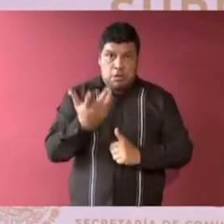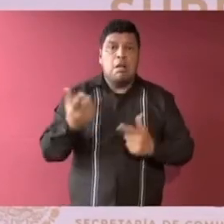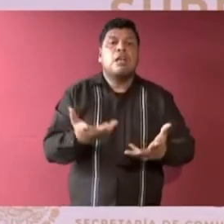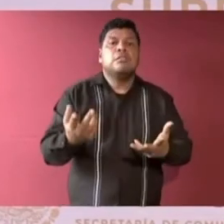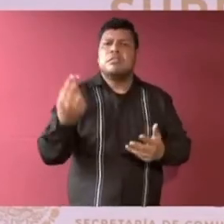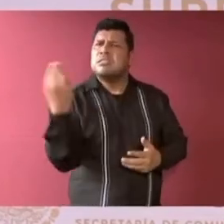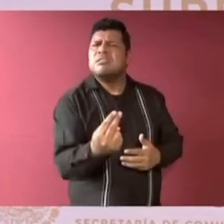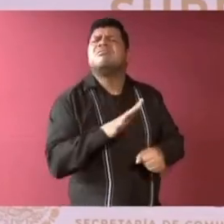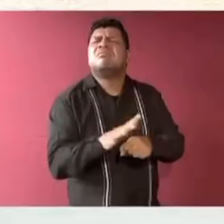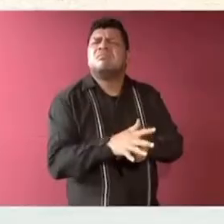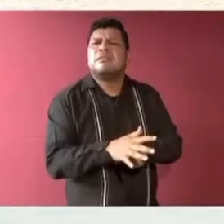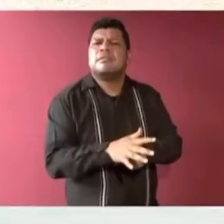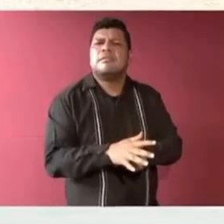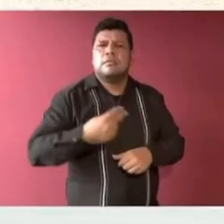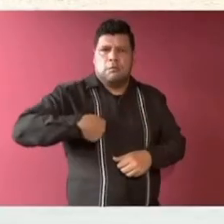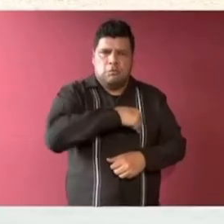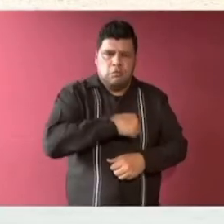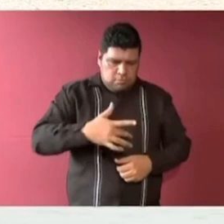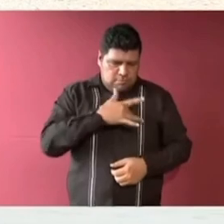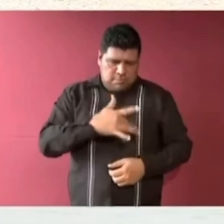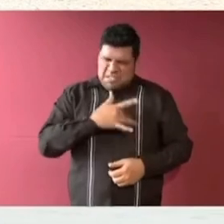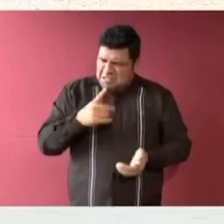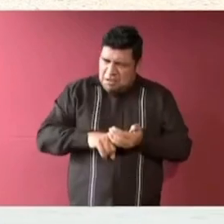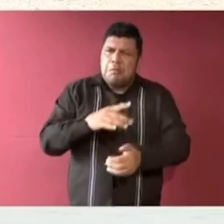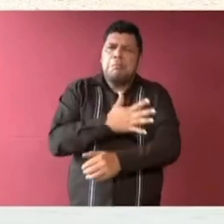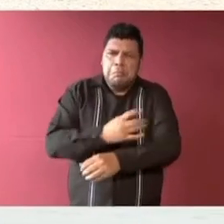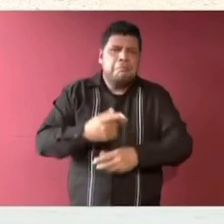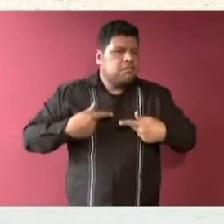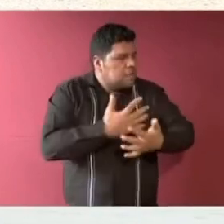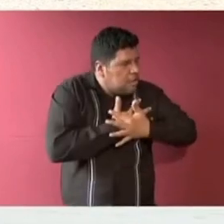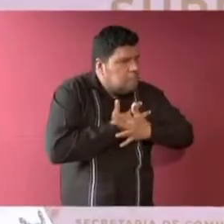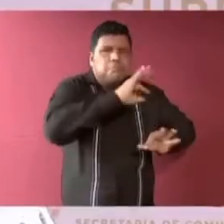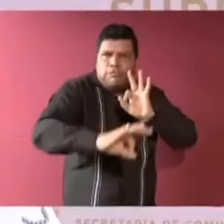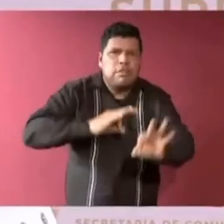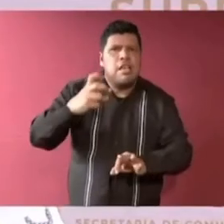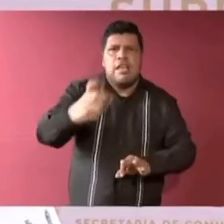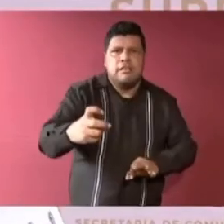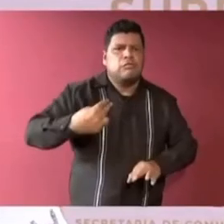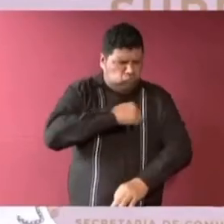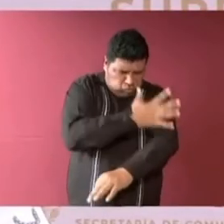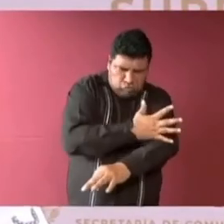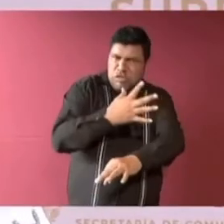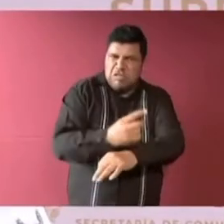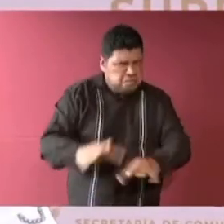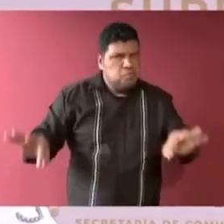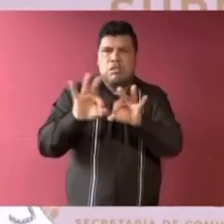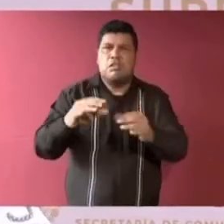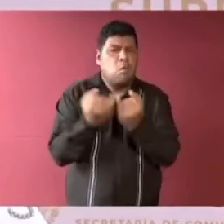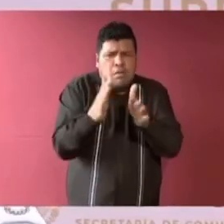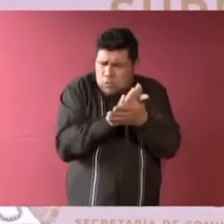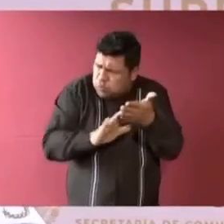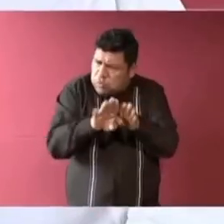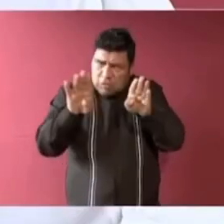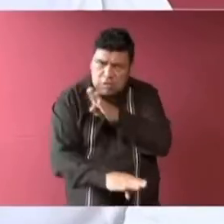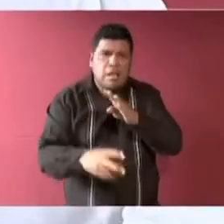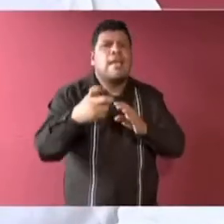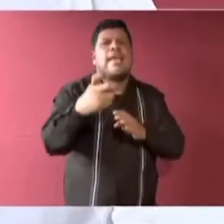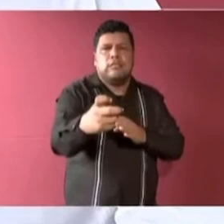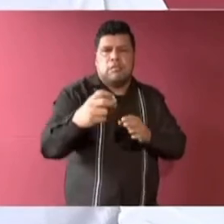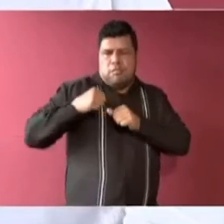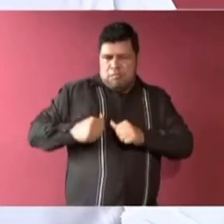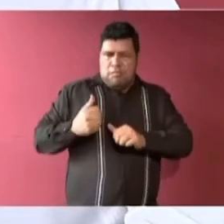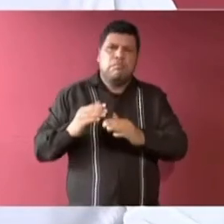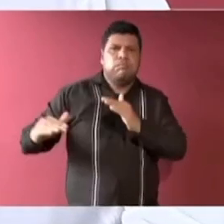popular, lo que se necesita es tener buenos sentimientos, se necesita querer al pueblo y se necesita ser honesto y se necesita ser humilde. El poder es